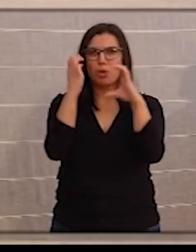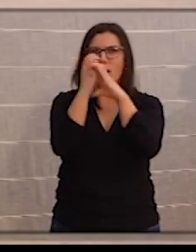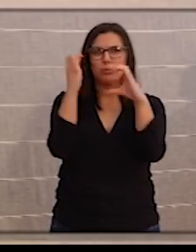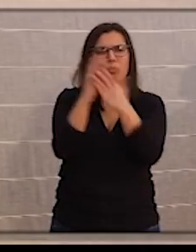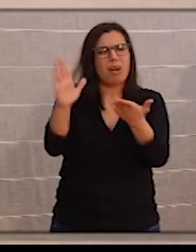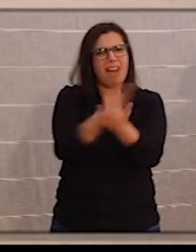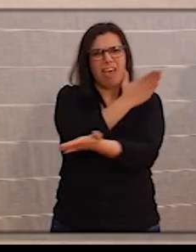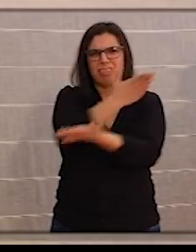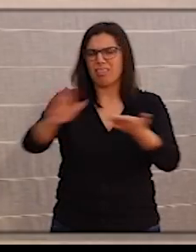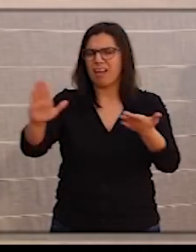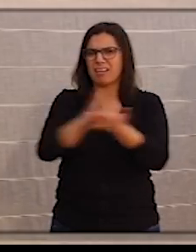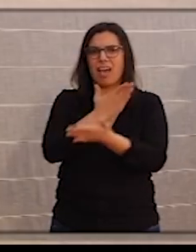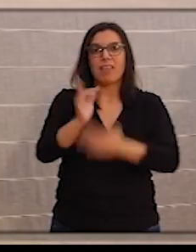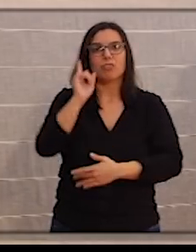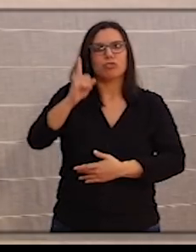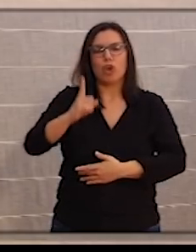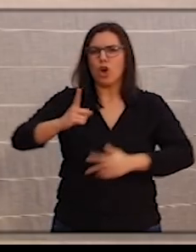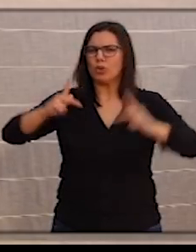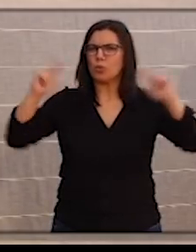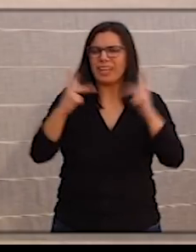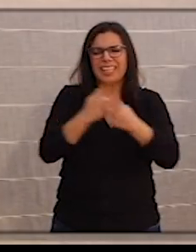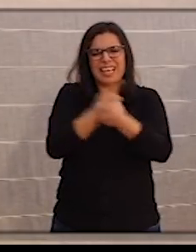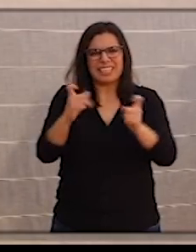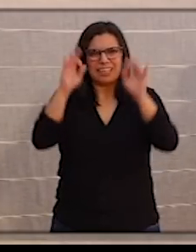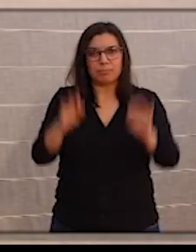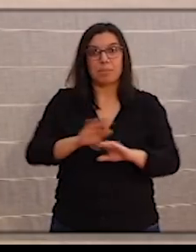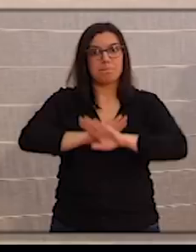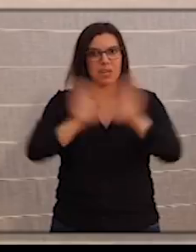salvo cuestiones de urgente y extrema necesidad.